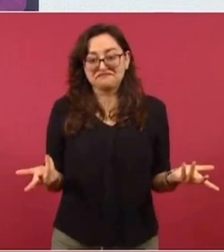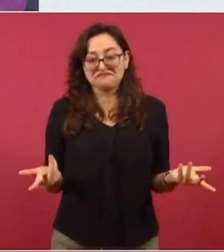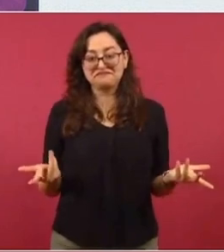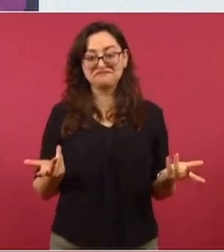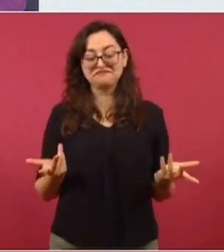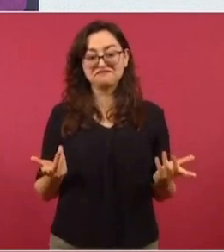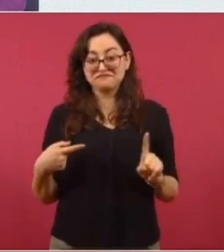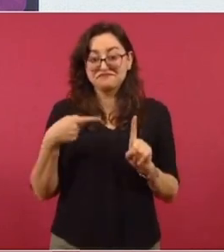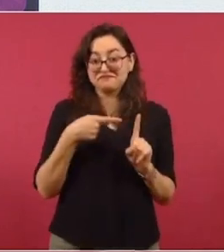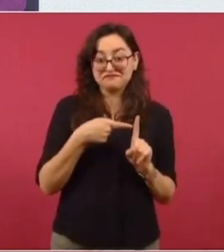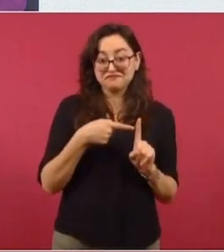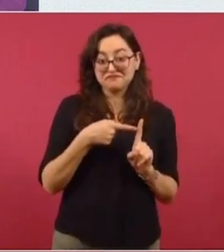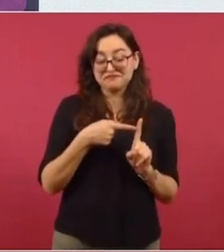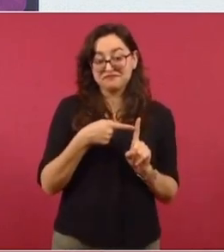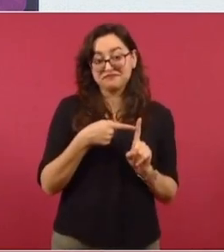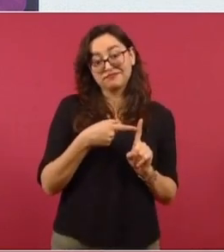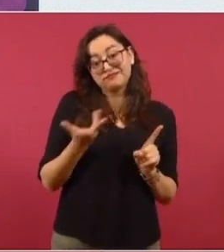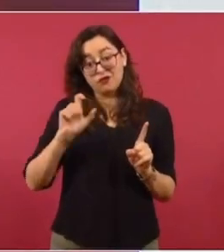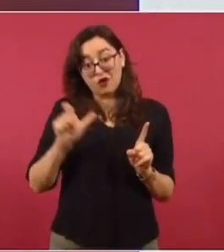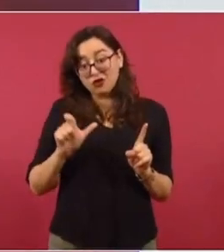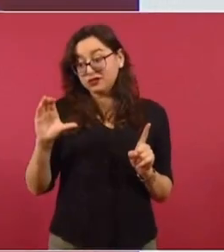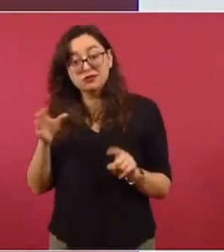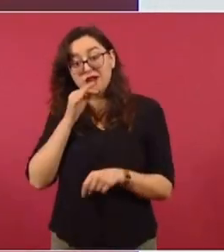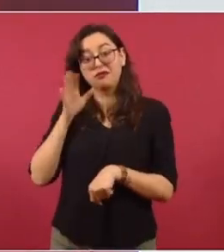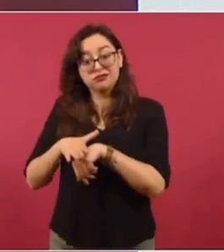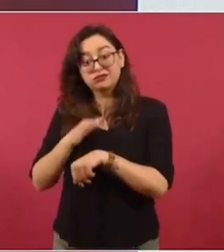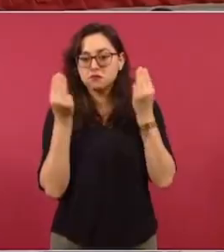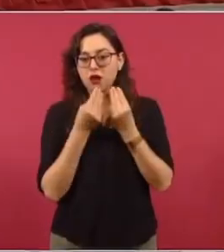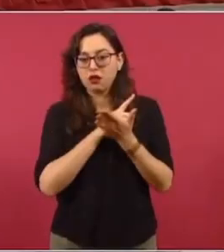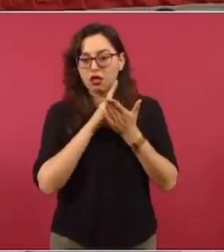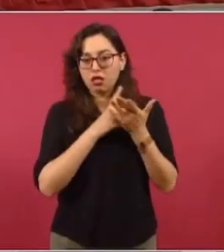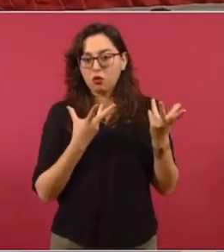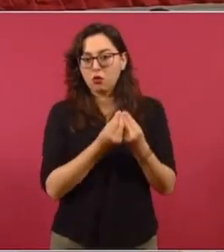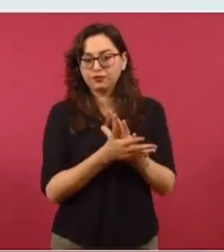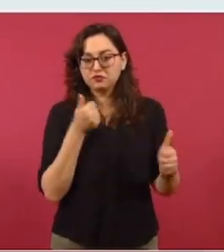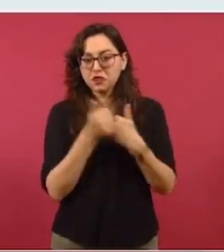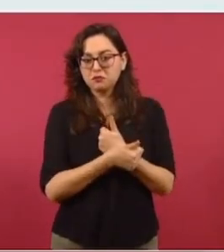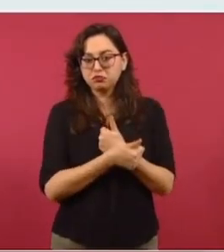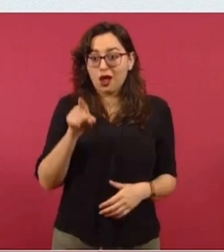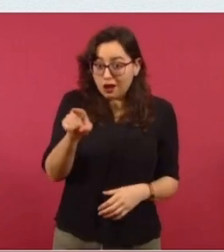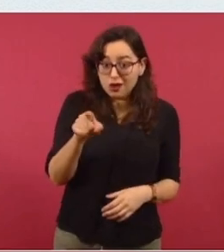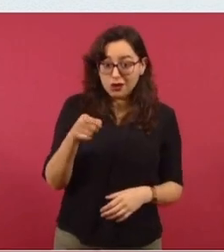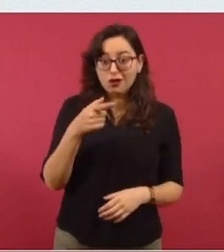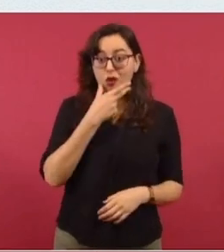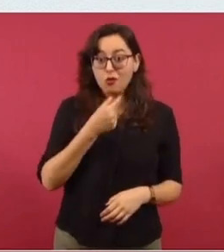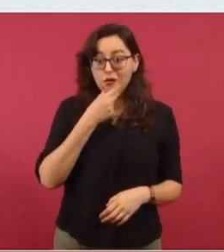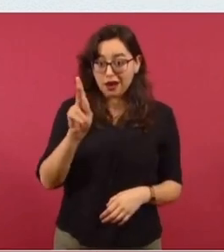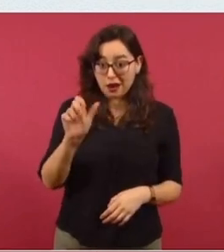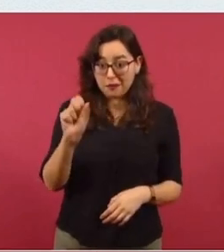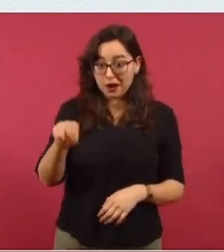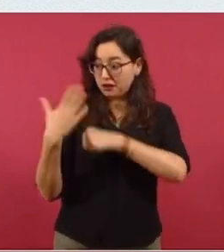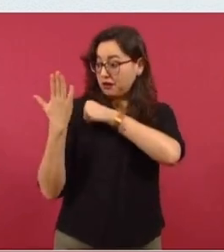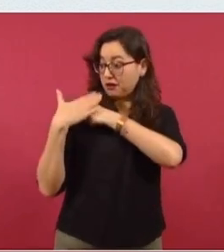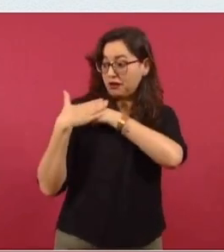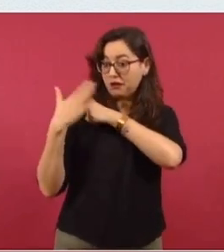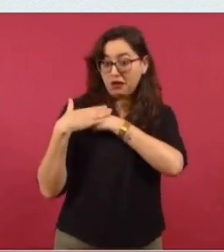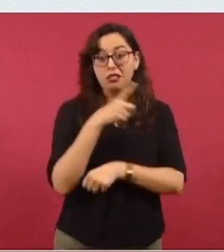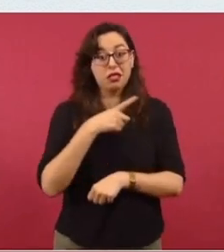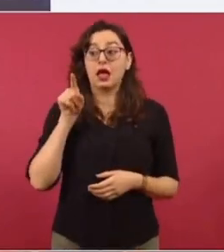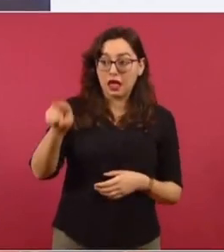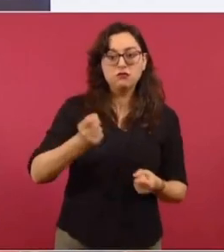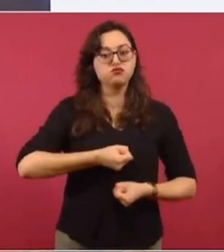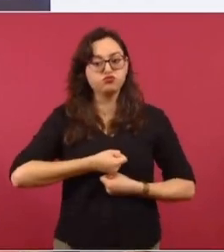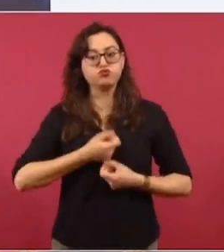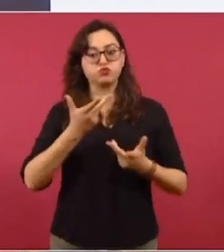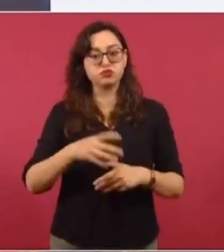de que él informaba a sus jefes, a Fox, a Calderón. Y este señor me recomienda que nos alineemos a la DEA,